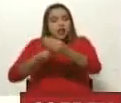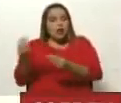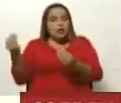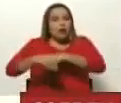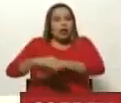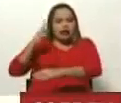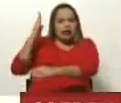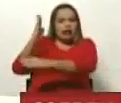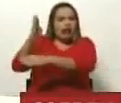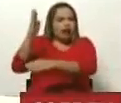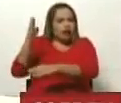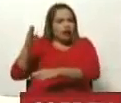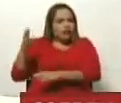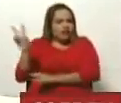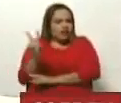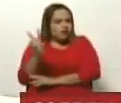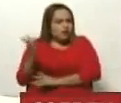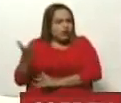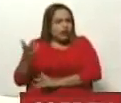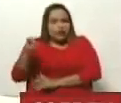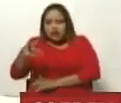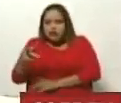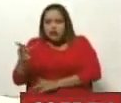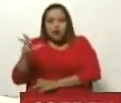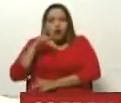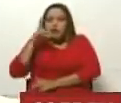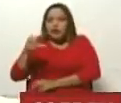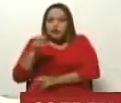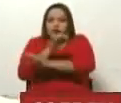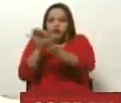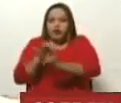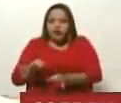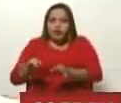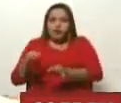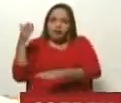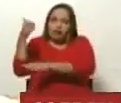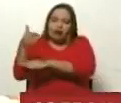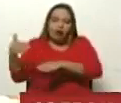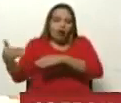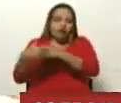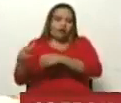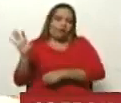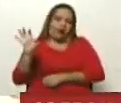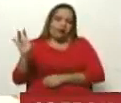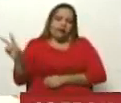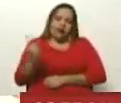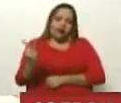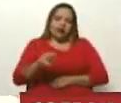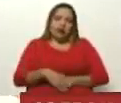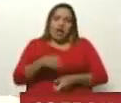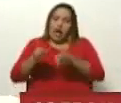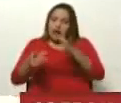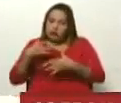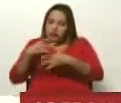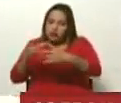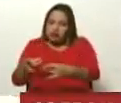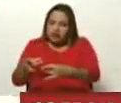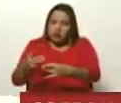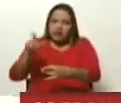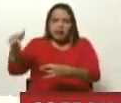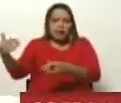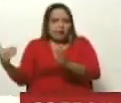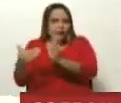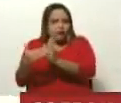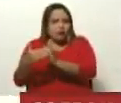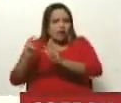contra Venezuela, aparte de lo que tú dices, ese frenético uso de estas medidas ilegales contra el país. Y hablabas de algo interesante que quiero que hablemos al regreso de la